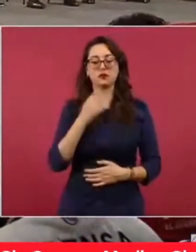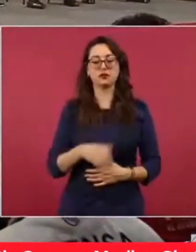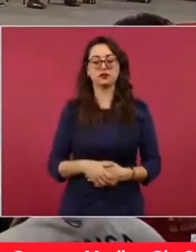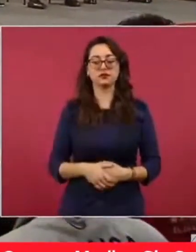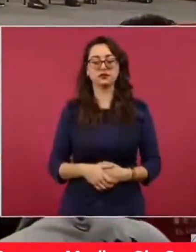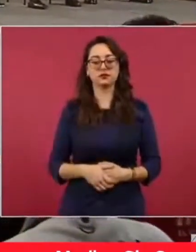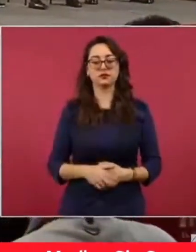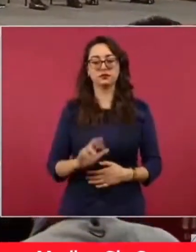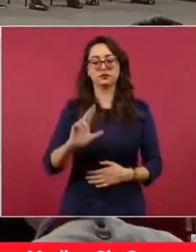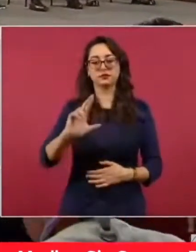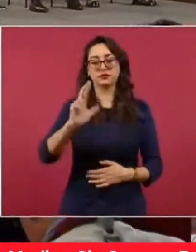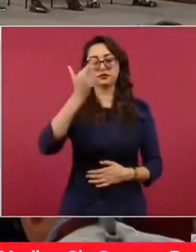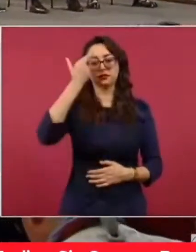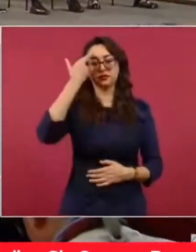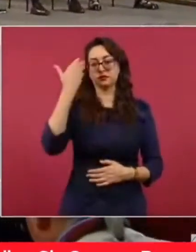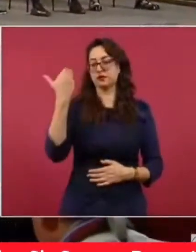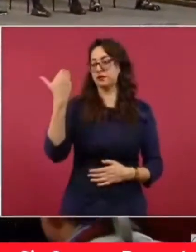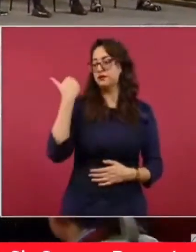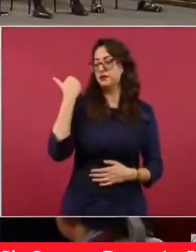en redes sociales,